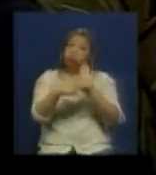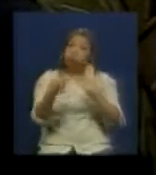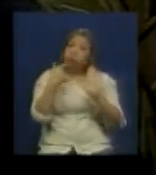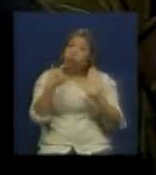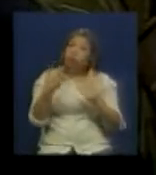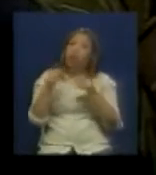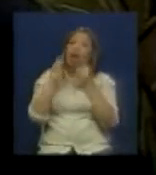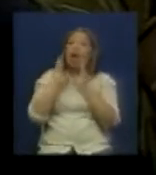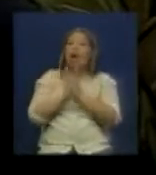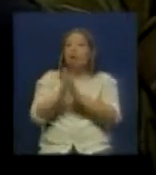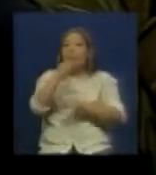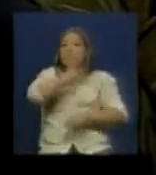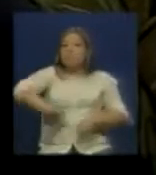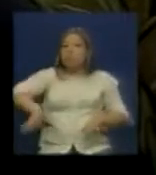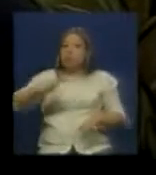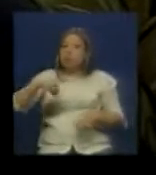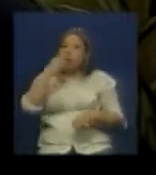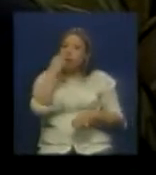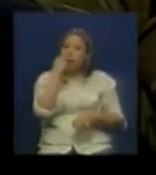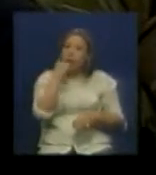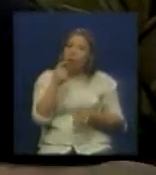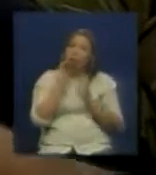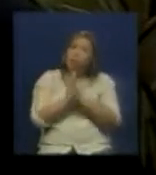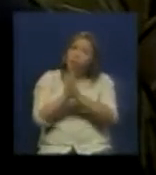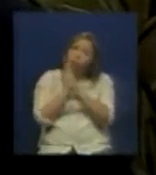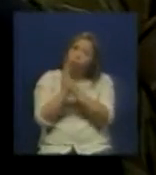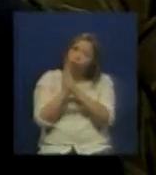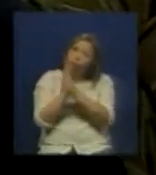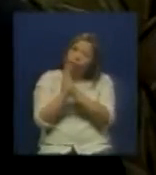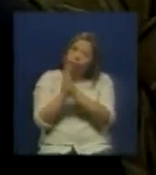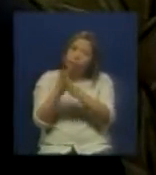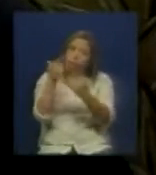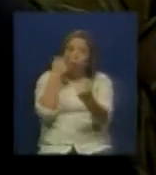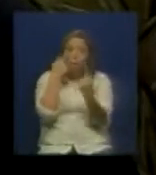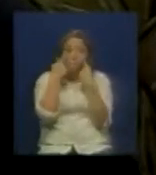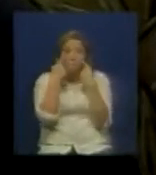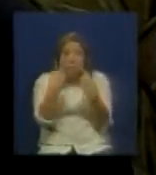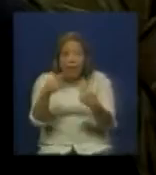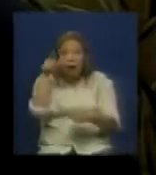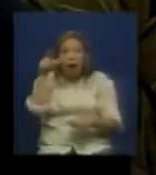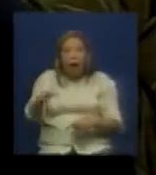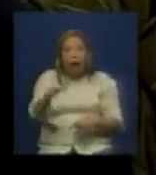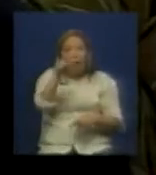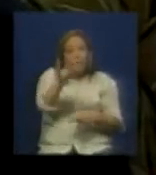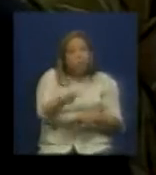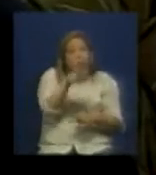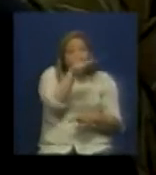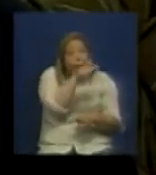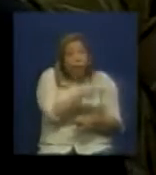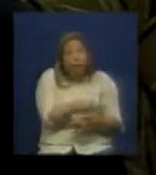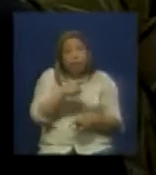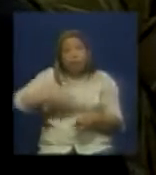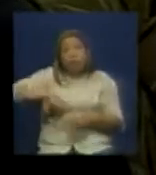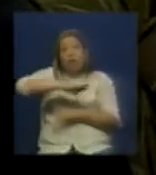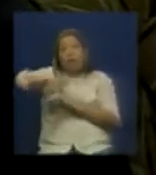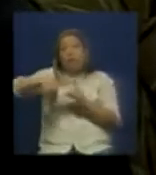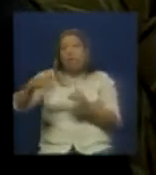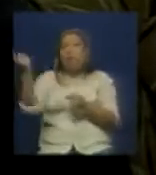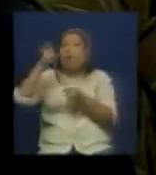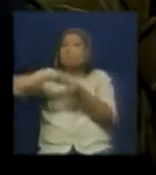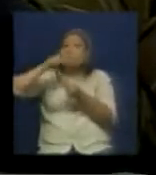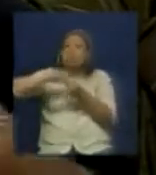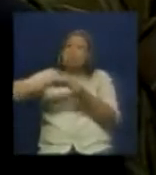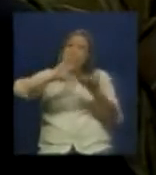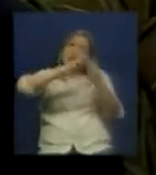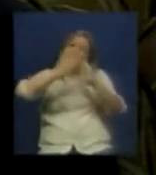es que se ponga de frente pero al lado de los sectores populares hay mucha gente dentro de las organizaciones